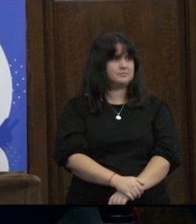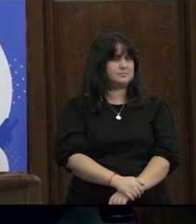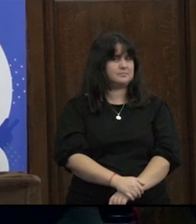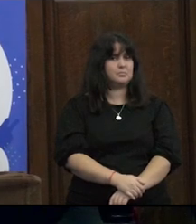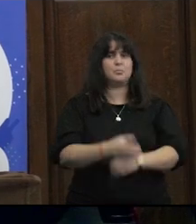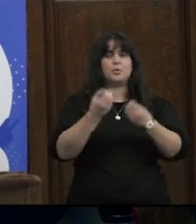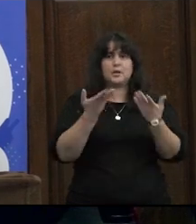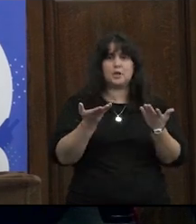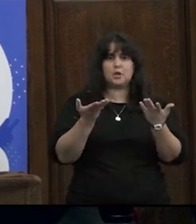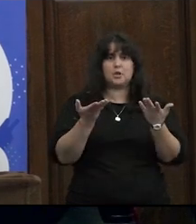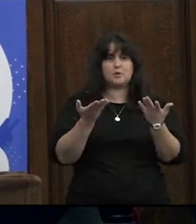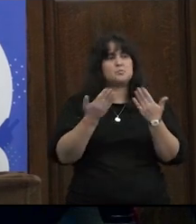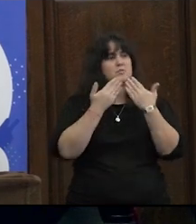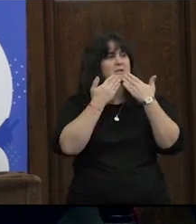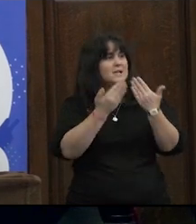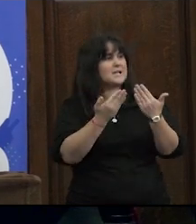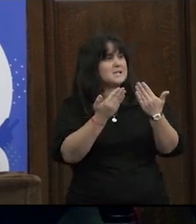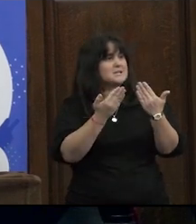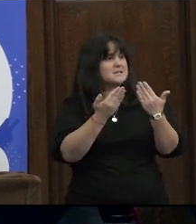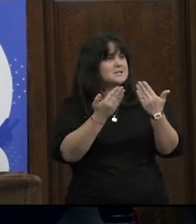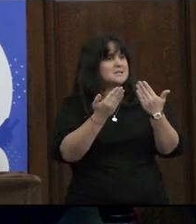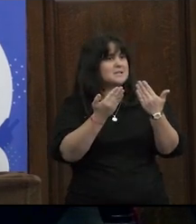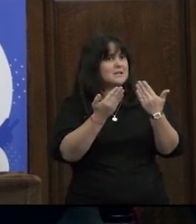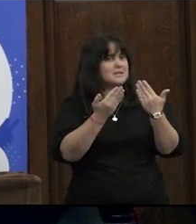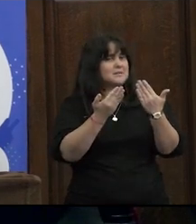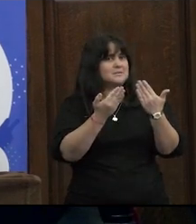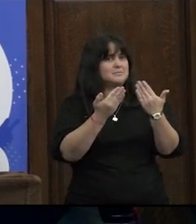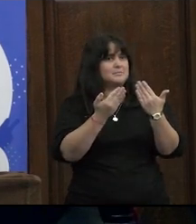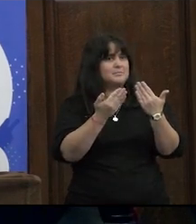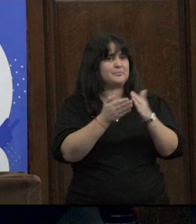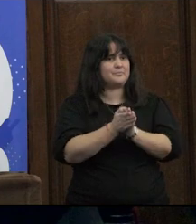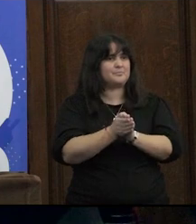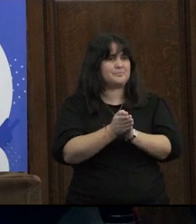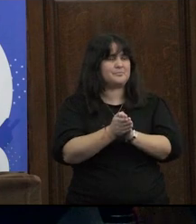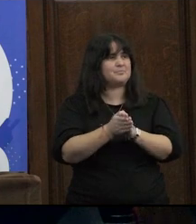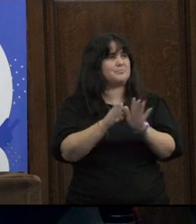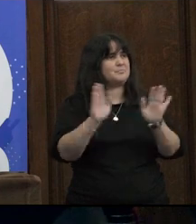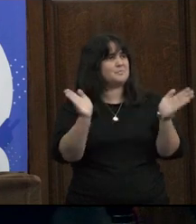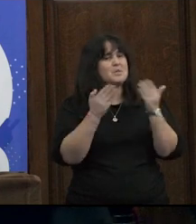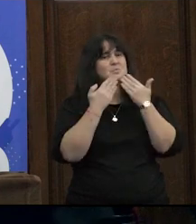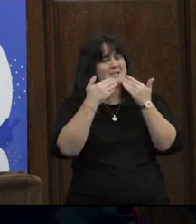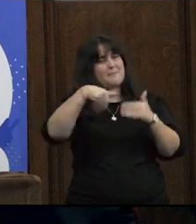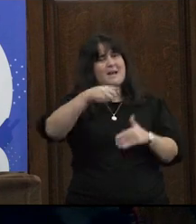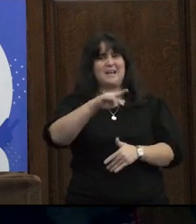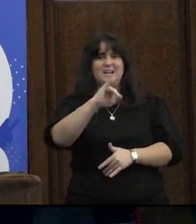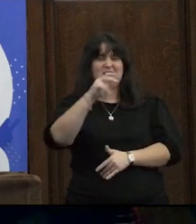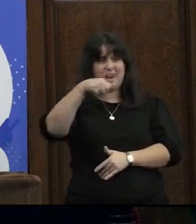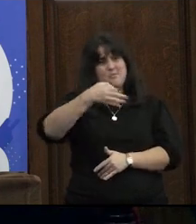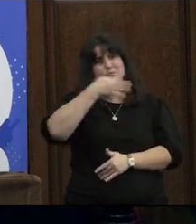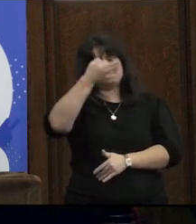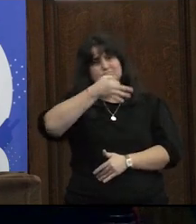bueno le agradecemos a Marina por su presentación aquí